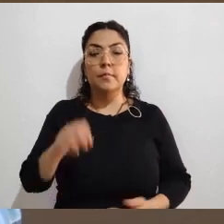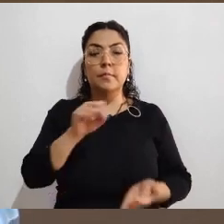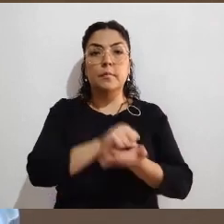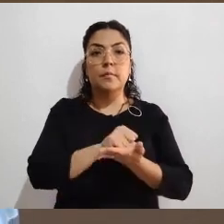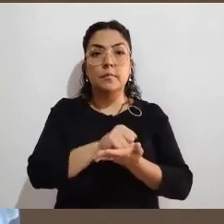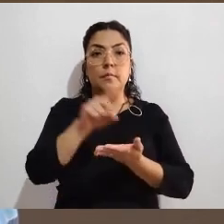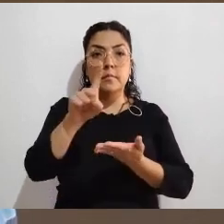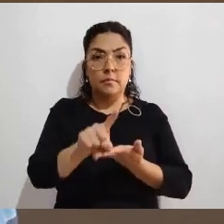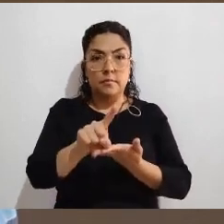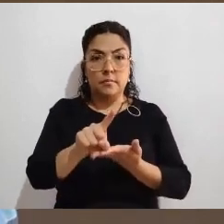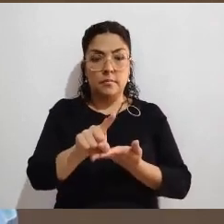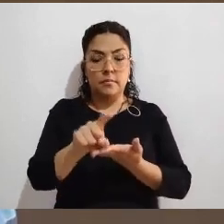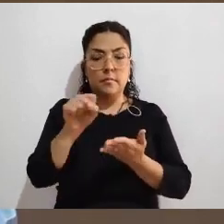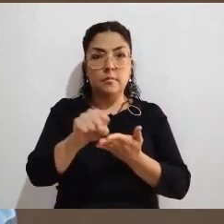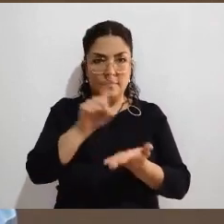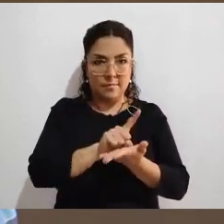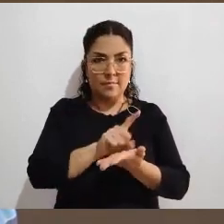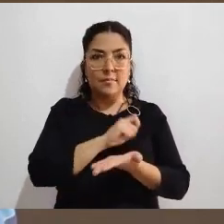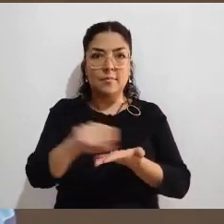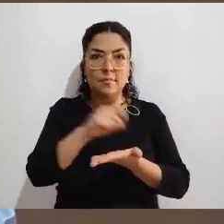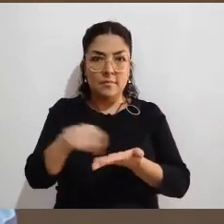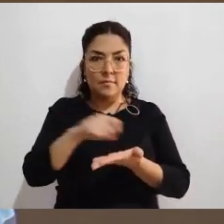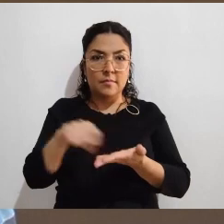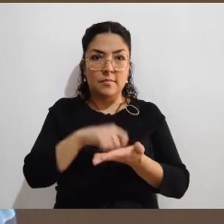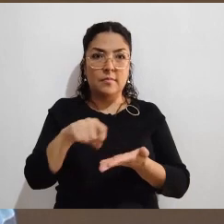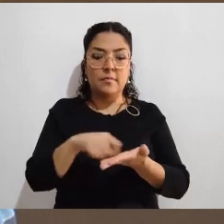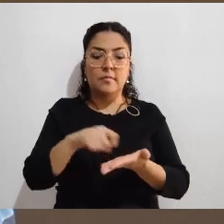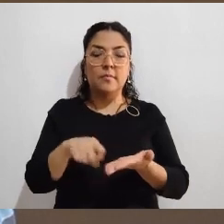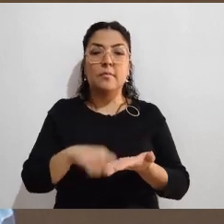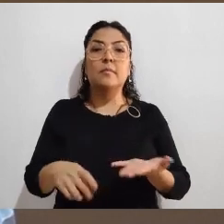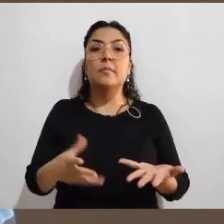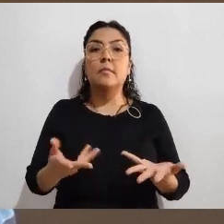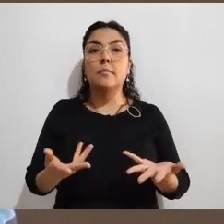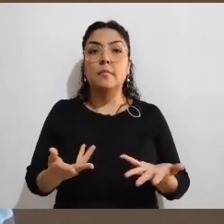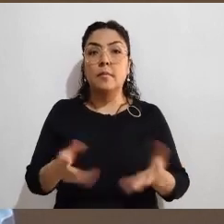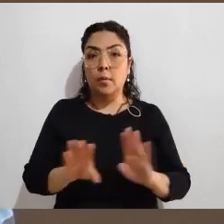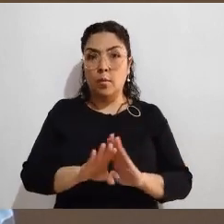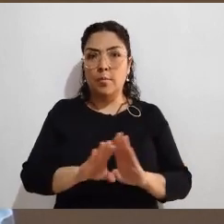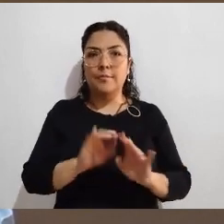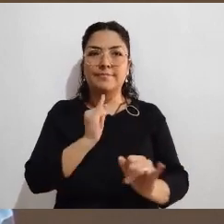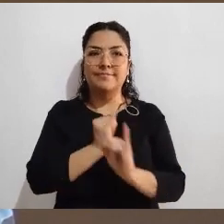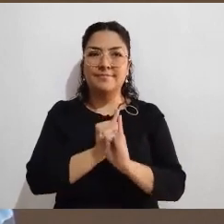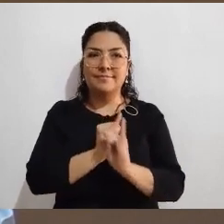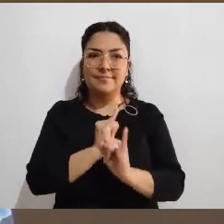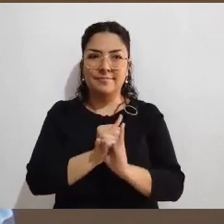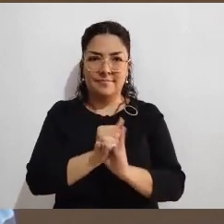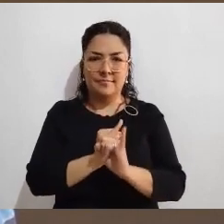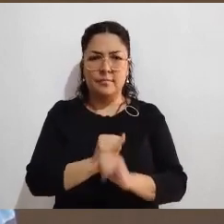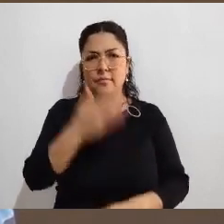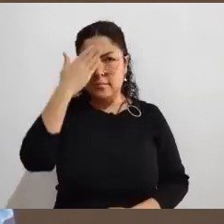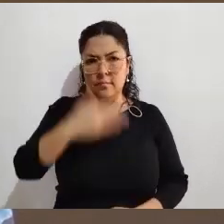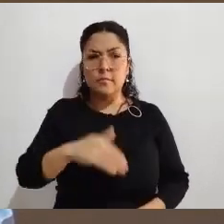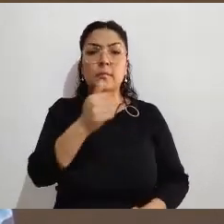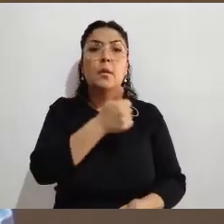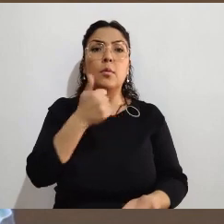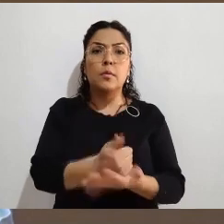presentar su solicitud de acreditación. Una buena noticia es que se puede hacer en línea. Tenemos ya nuestros 38